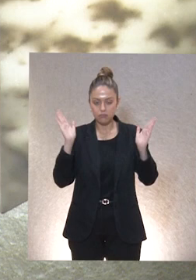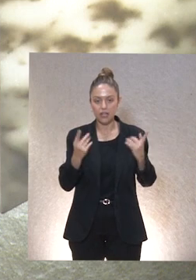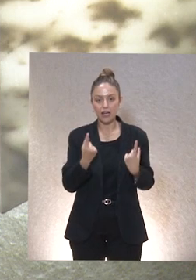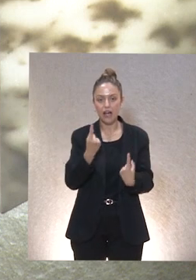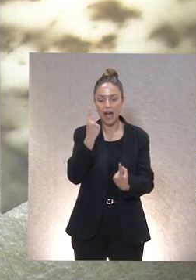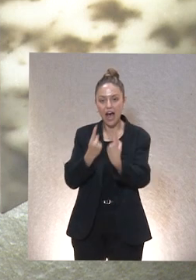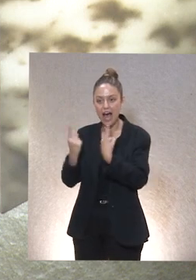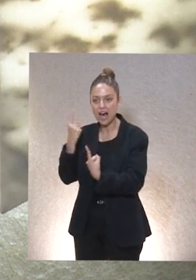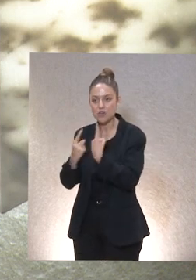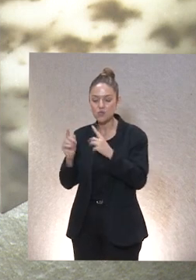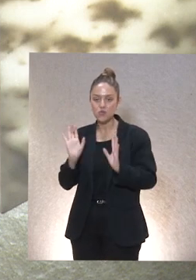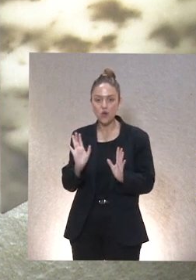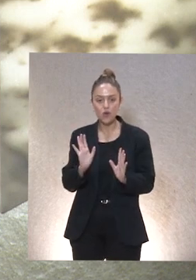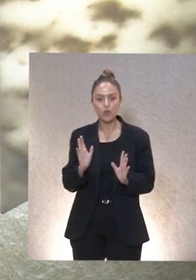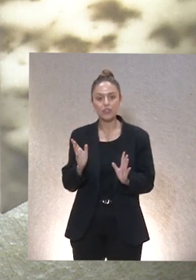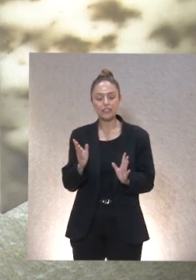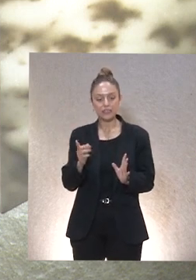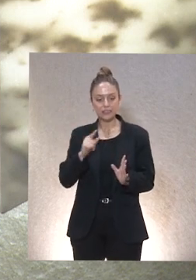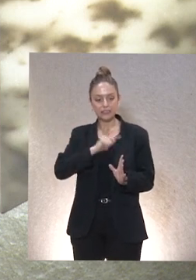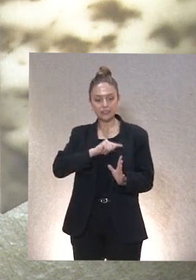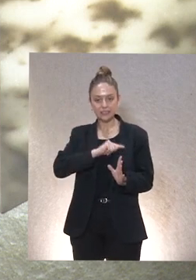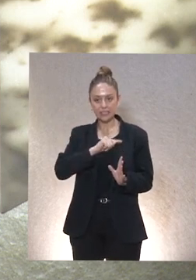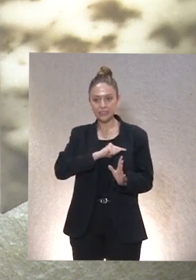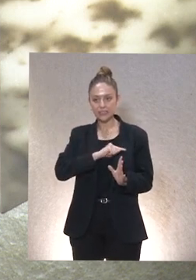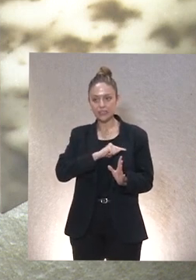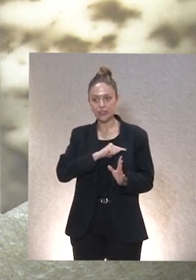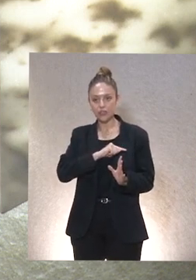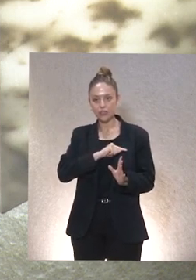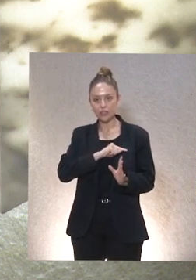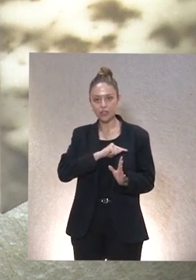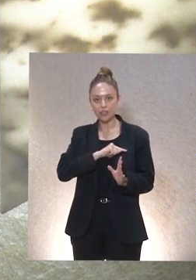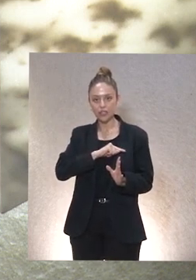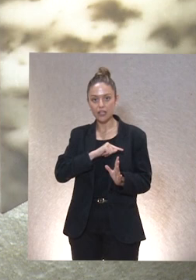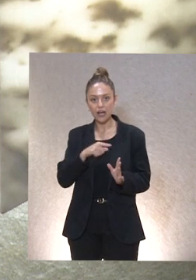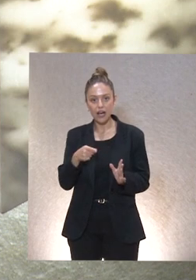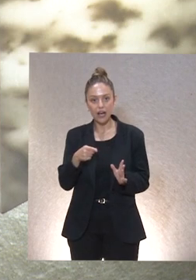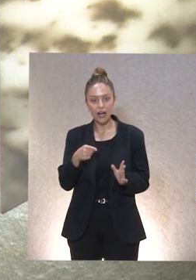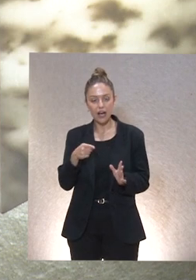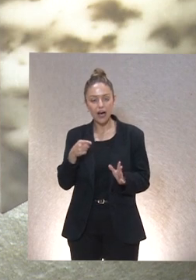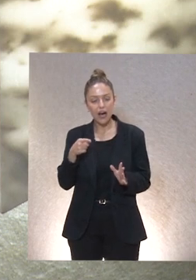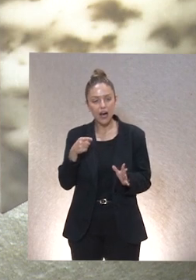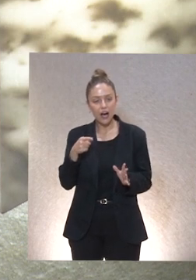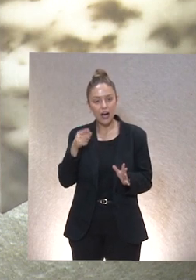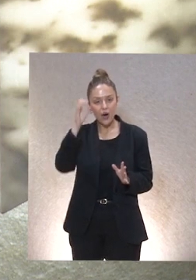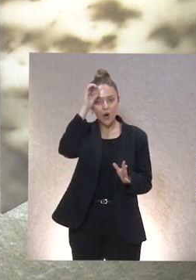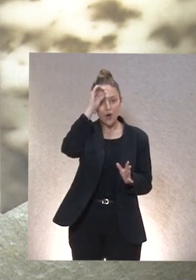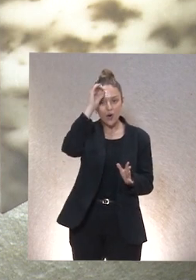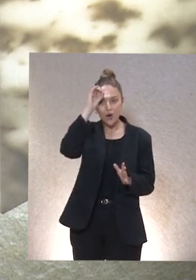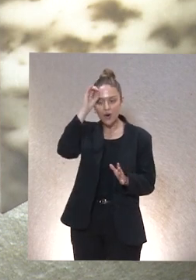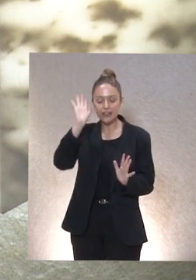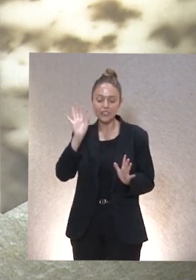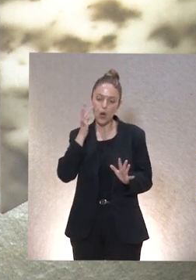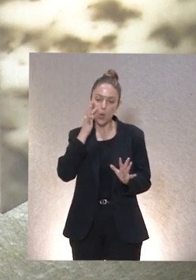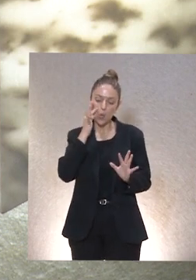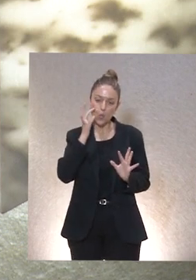algunos, no muchos, desgraciadamente, que se han sentido llamados a dominar y a dominar a millones de personas. Entonces, hay que andar con cuidado,